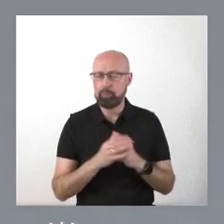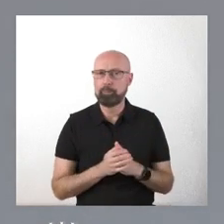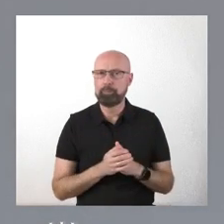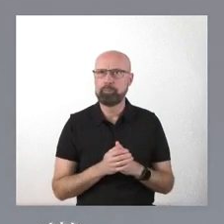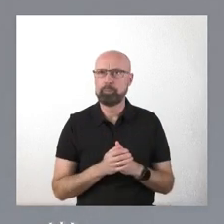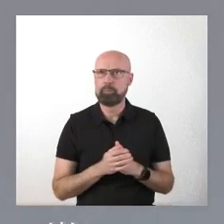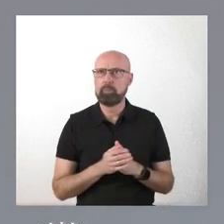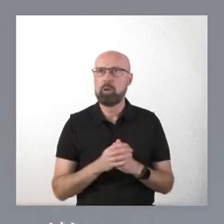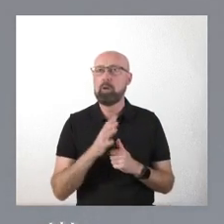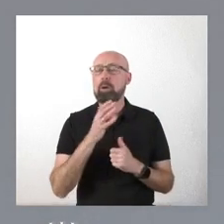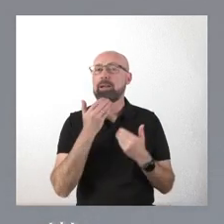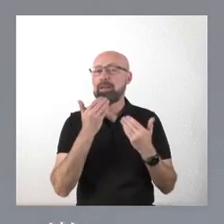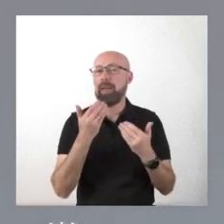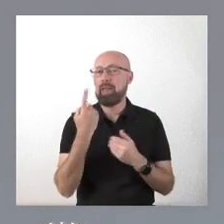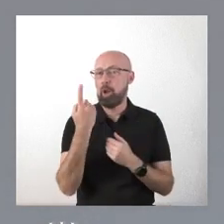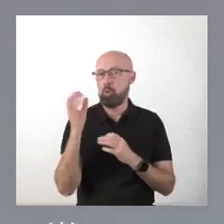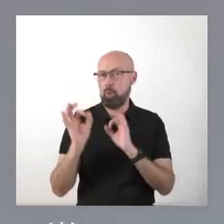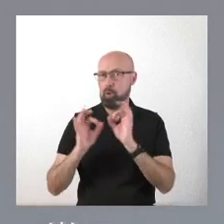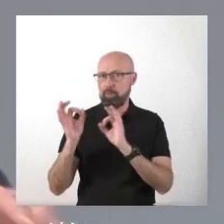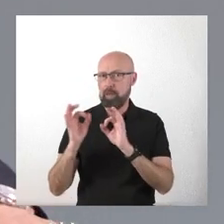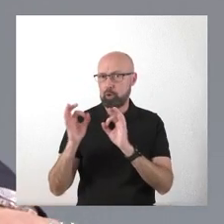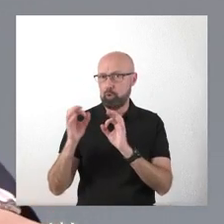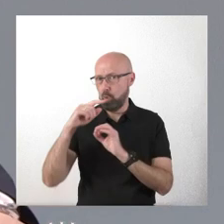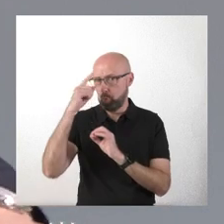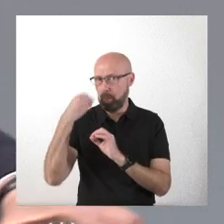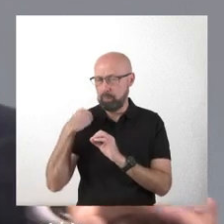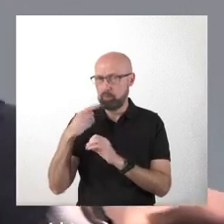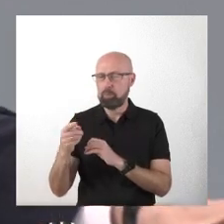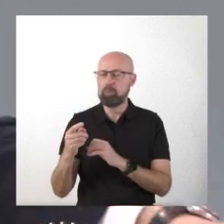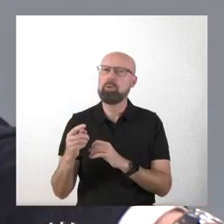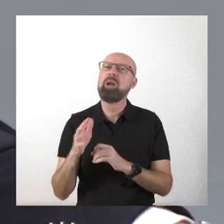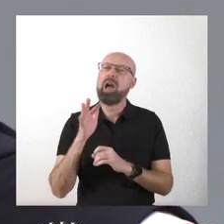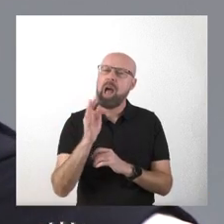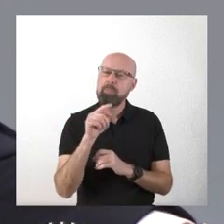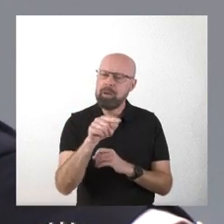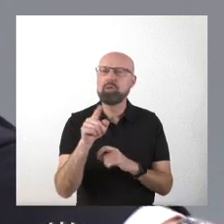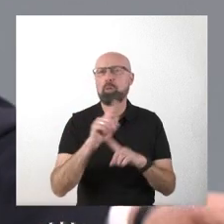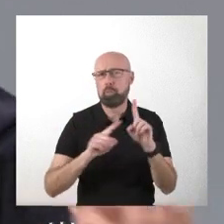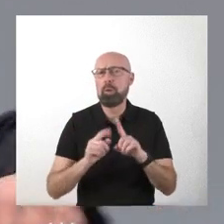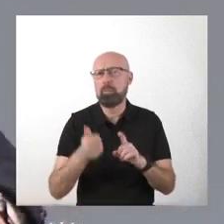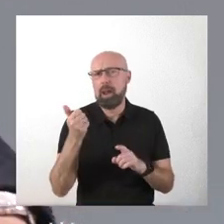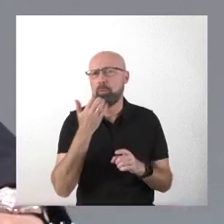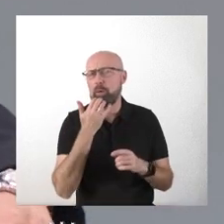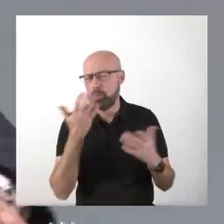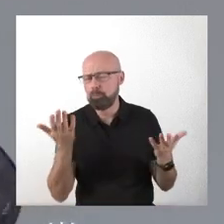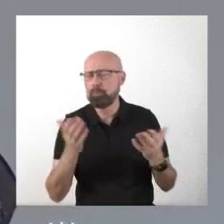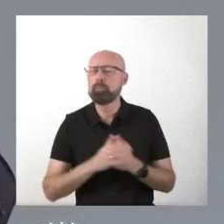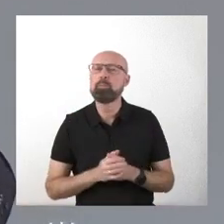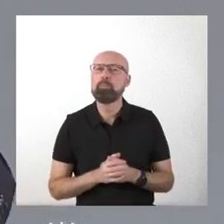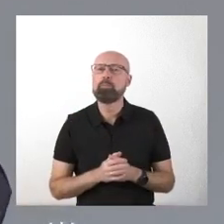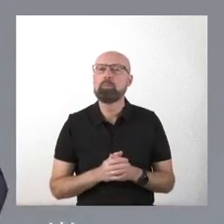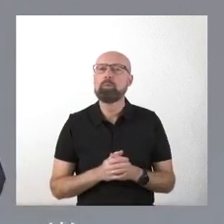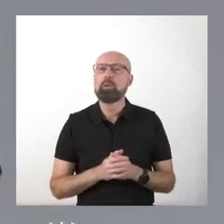por ciento, que además tiene otros inconvenientes, tiene otros inconvenientes. ¿Qué